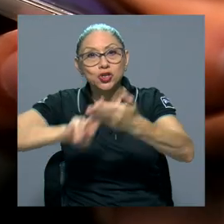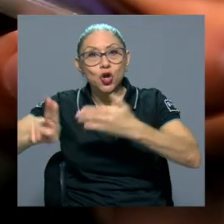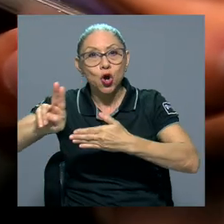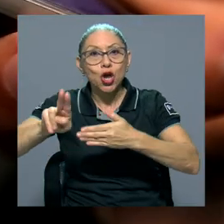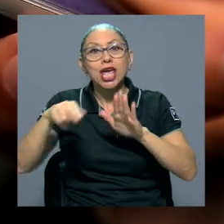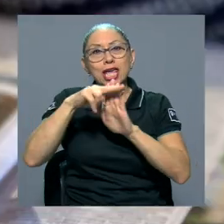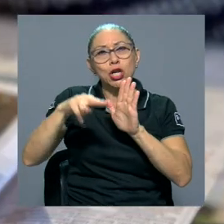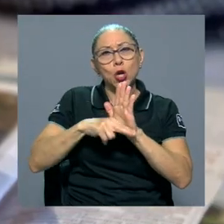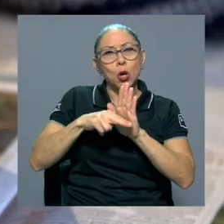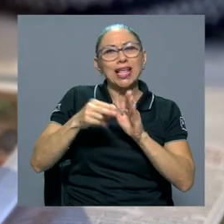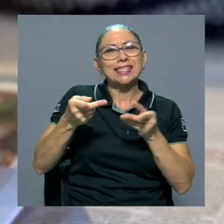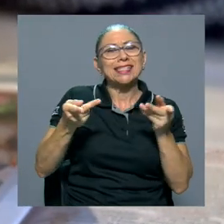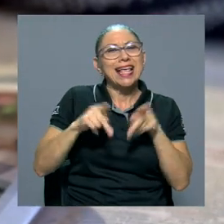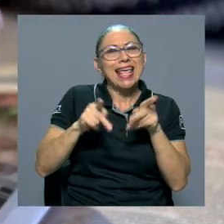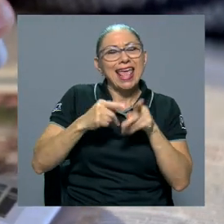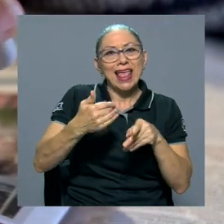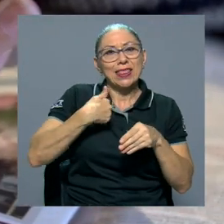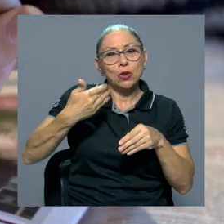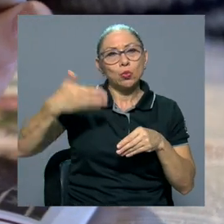históricos de ingreso.